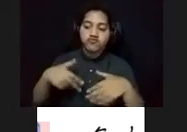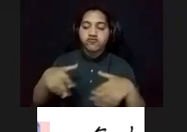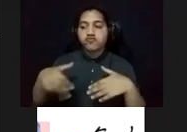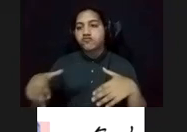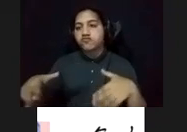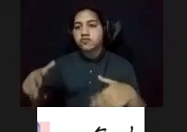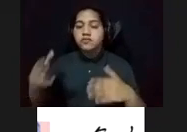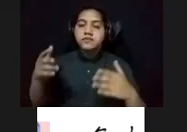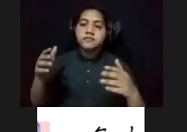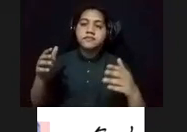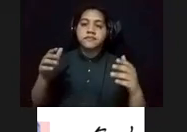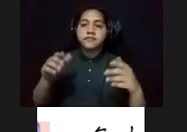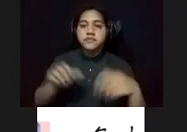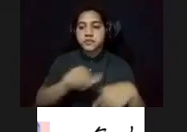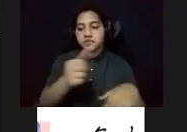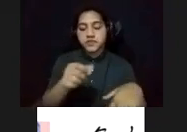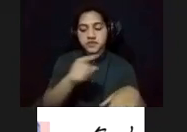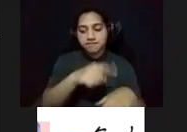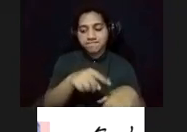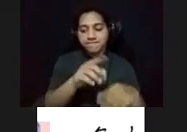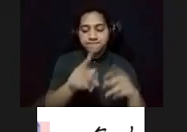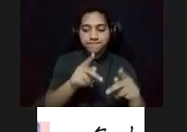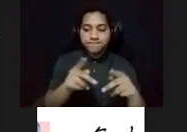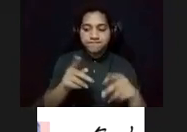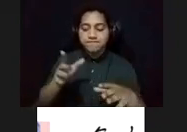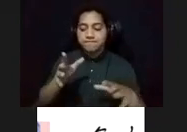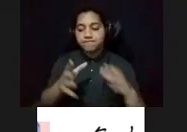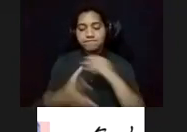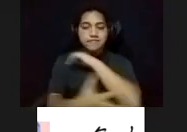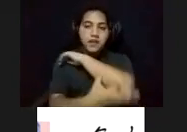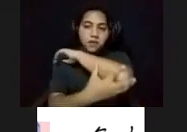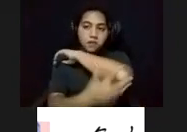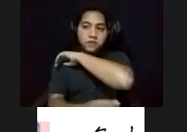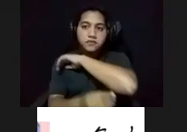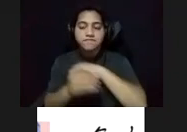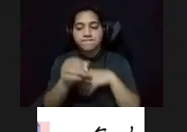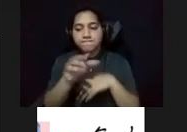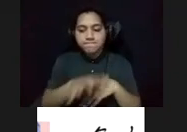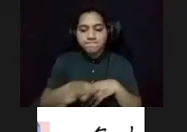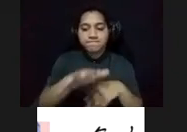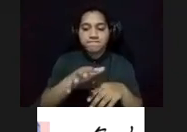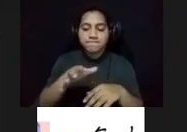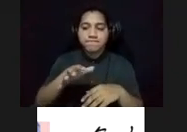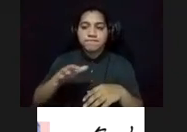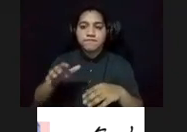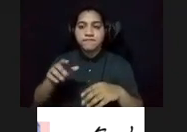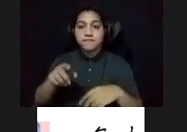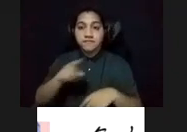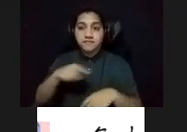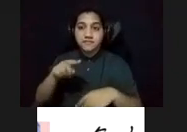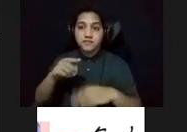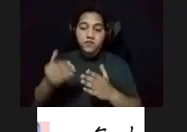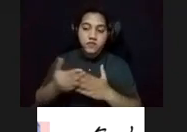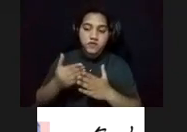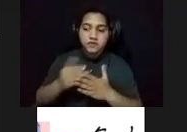Mientras, había otra cara en el San Juan de la época, los suburbios. Estos se convirtieron en los nuevos